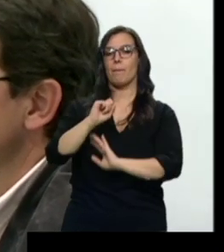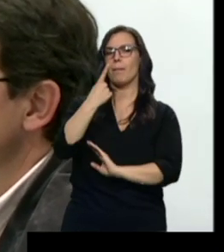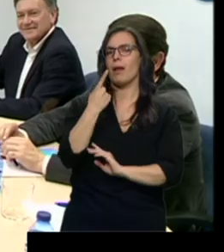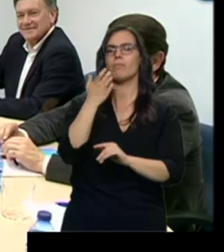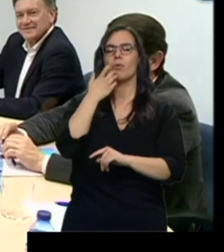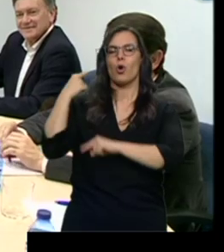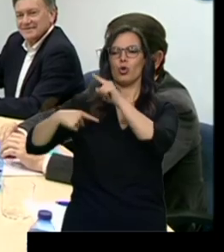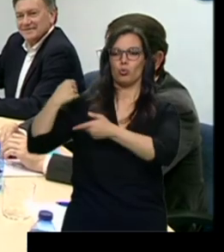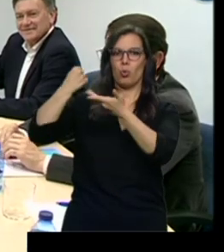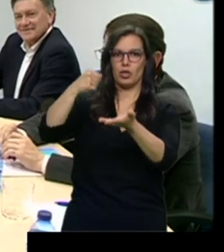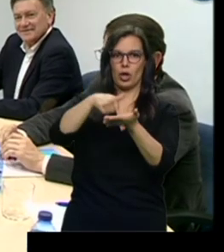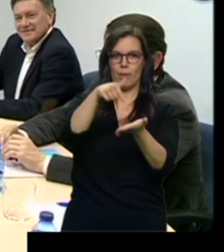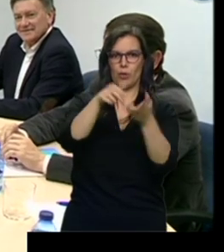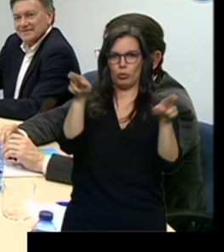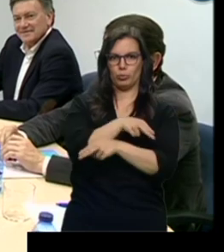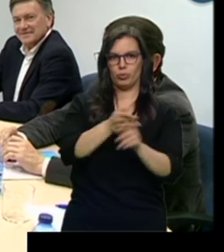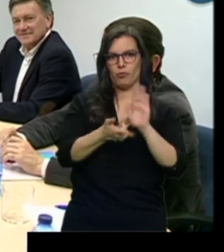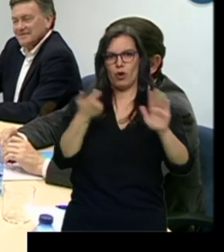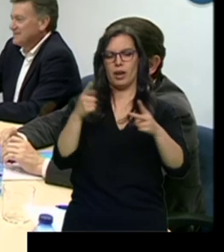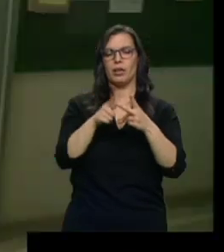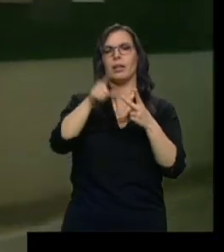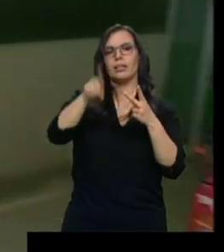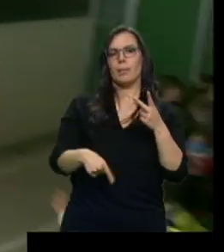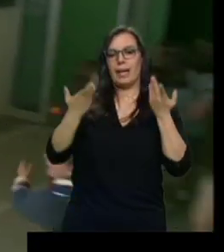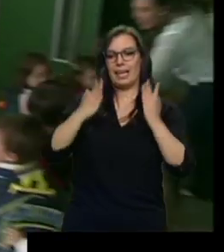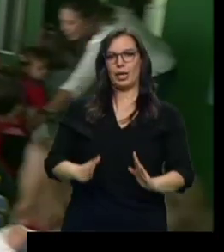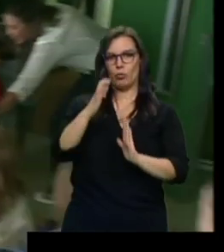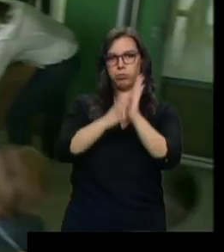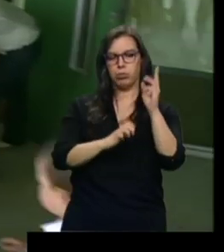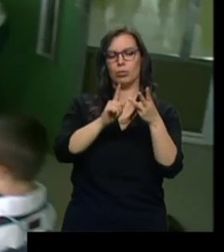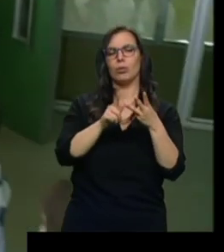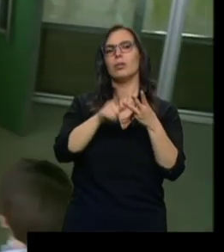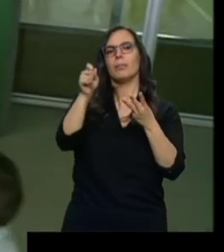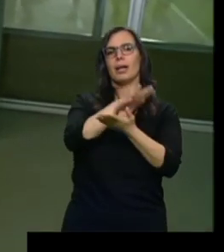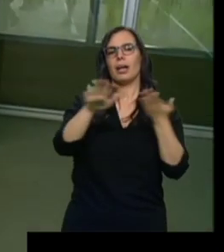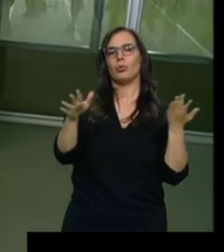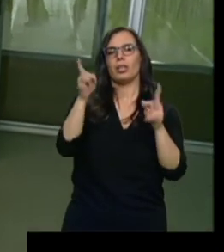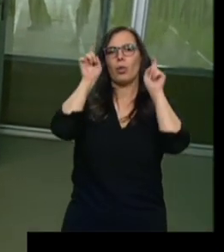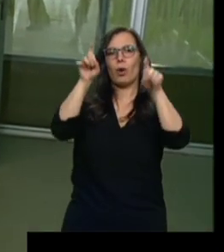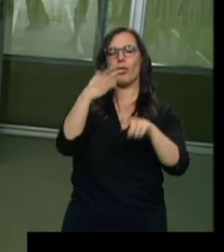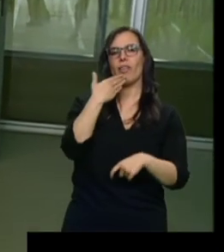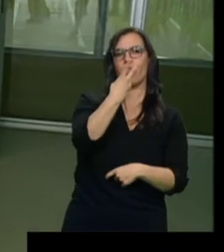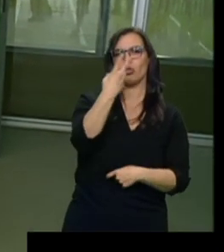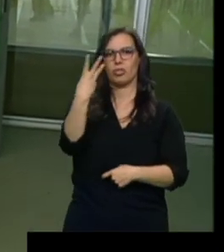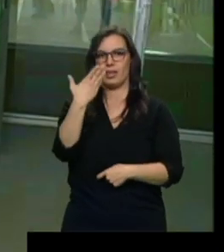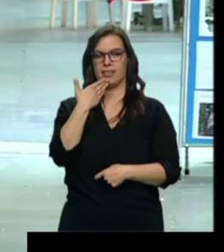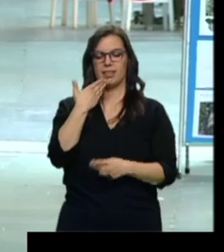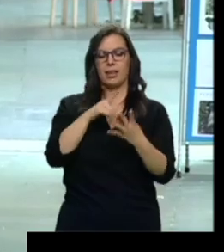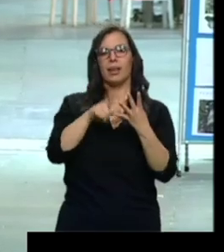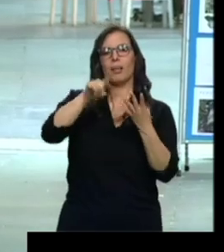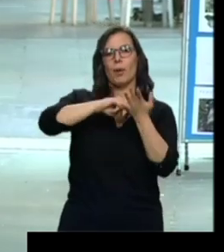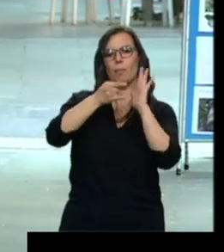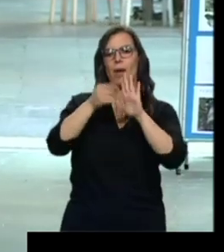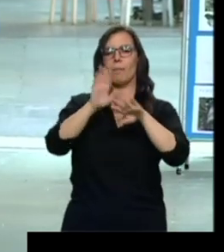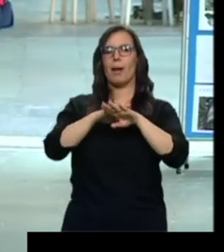por eliminar el impuesto de sucesiones, aumentar la deducción por hijo, la gratuidad de la educación para niños de dos y tres años, un plan para hacer frente a la